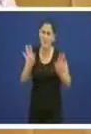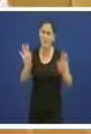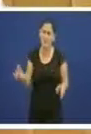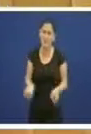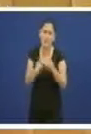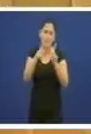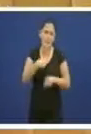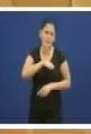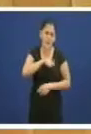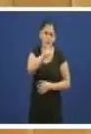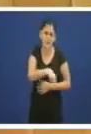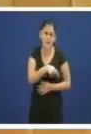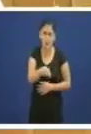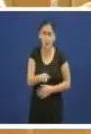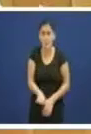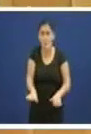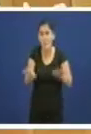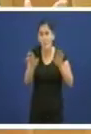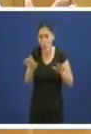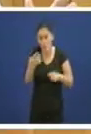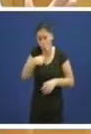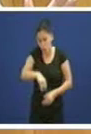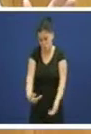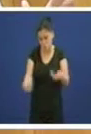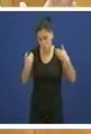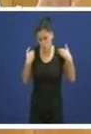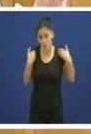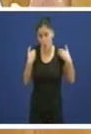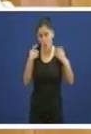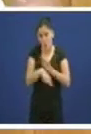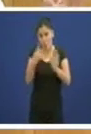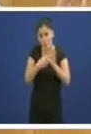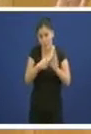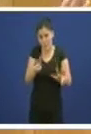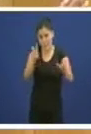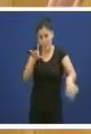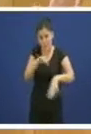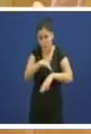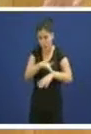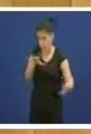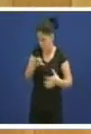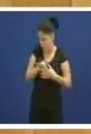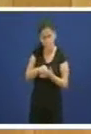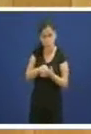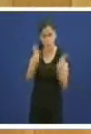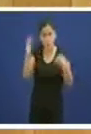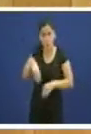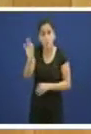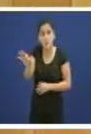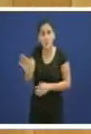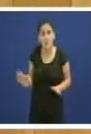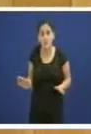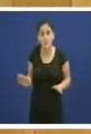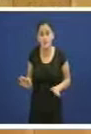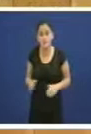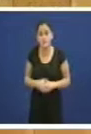Dende logo temos competencia plena en sanidades Supoño que sobre eso non haberá dúbidas Ben, pois